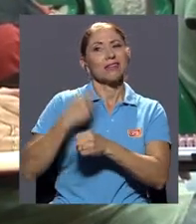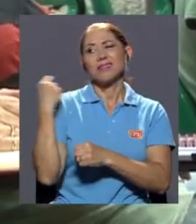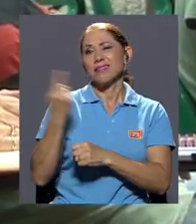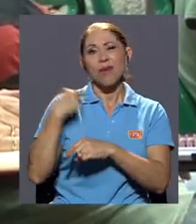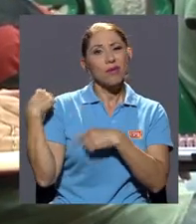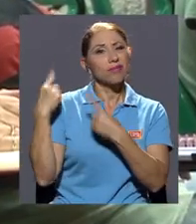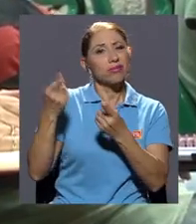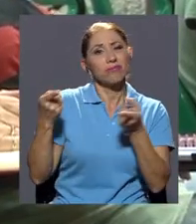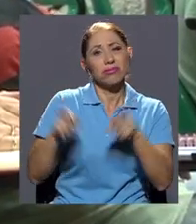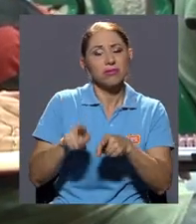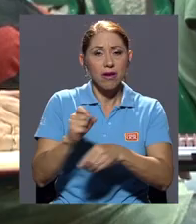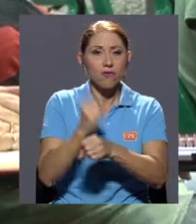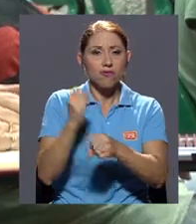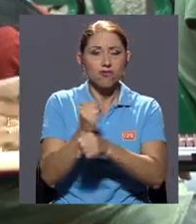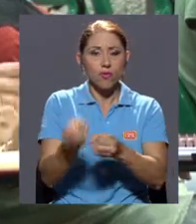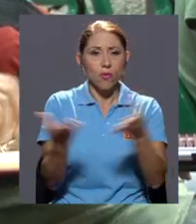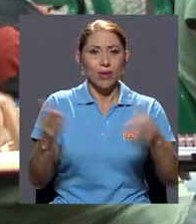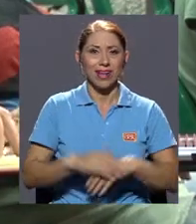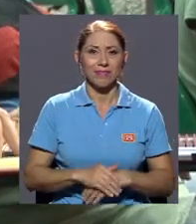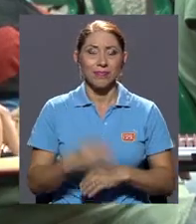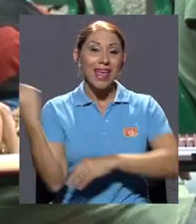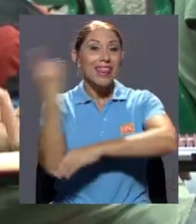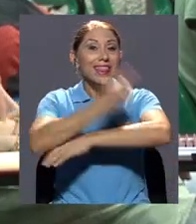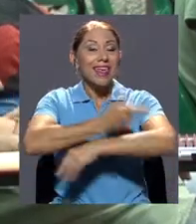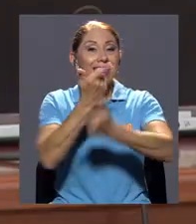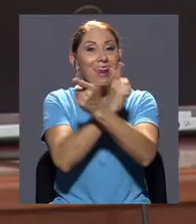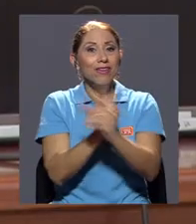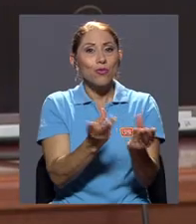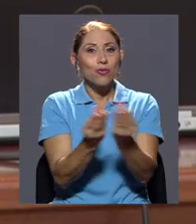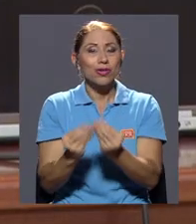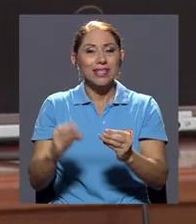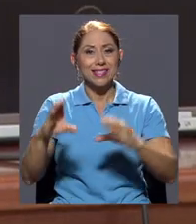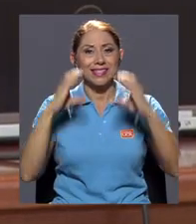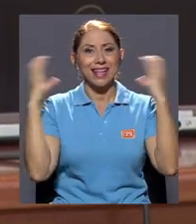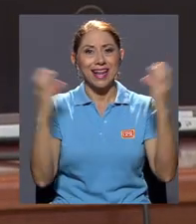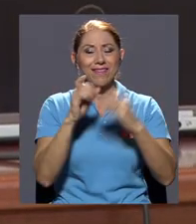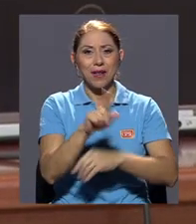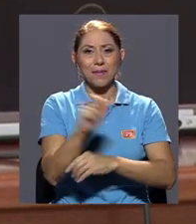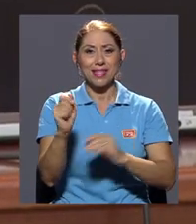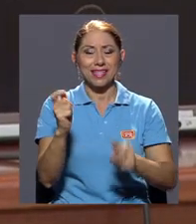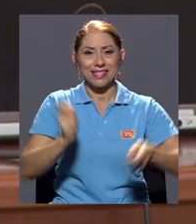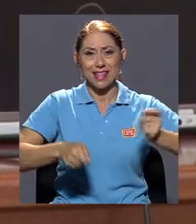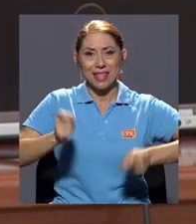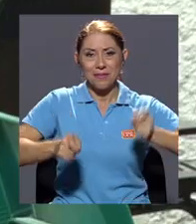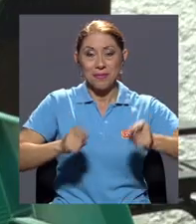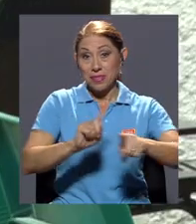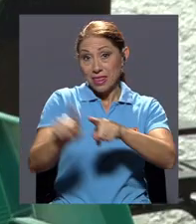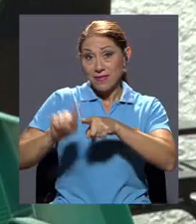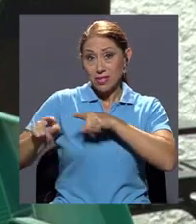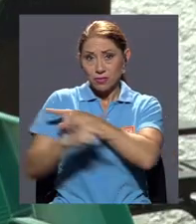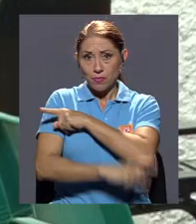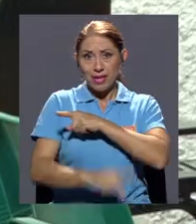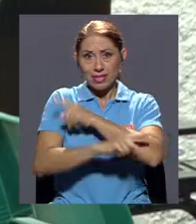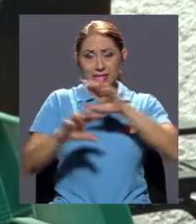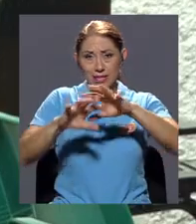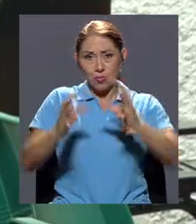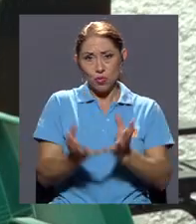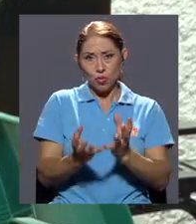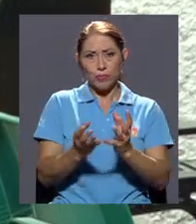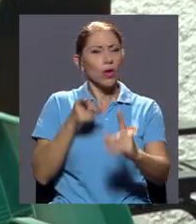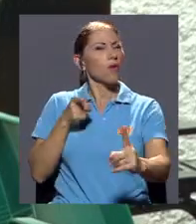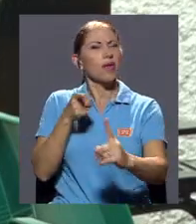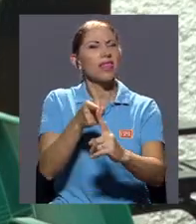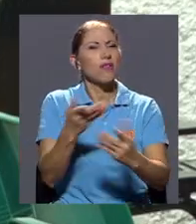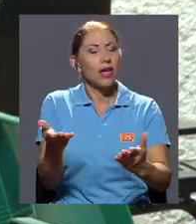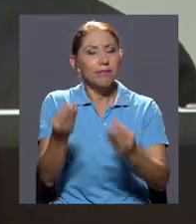pública. El Día de la Libertad de Software se celebra en el mes de septiembre en diversas partes del mundo y su objetivo es dar a conocer